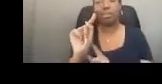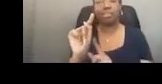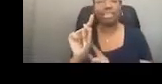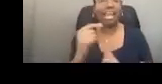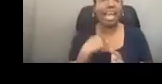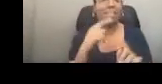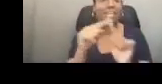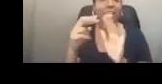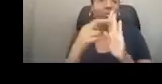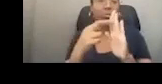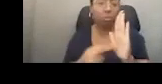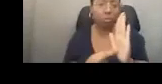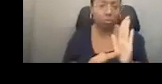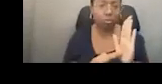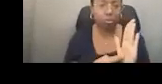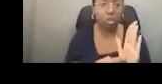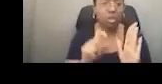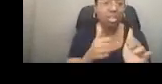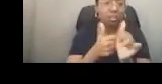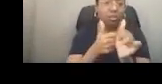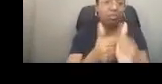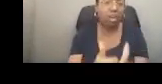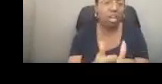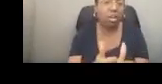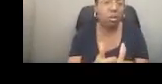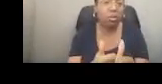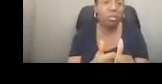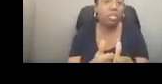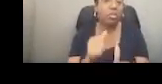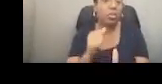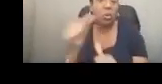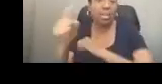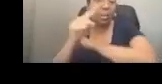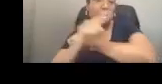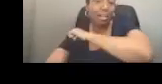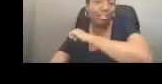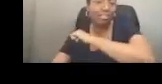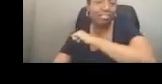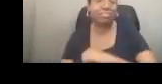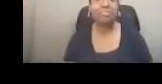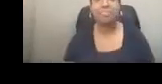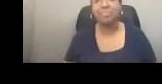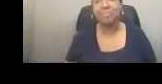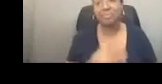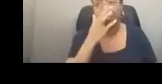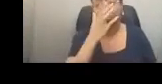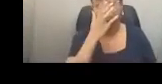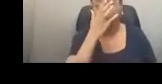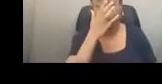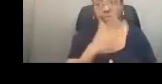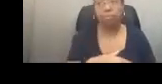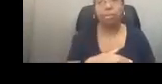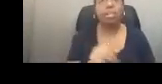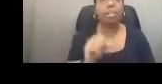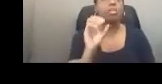regla. Entonces, tiene que entrar en una de las excepciones para que no se cuente hacia el programa de SSI y de